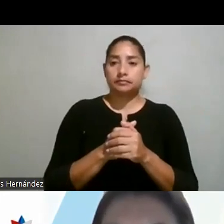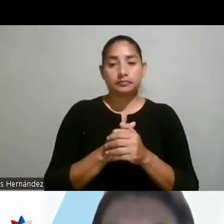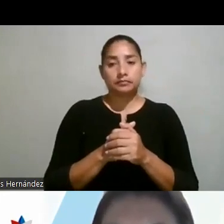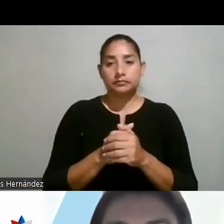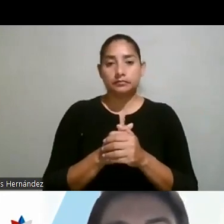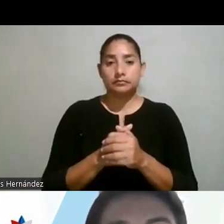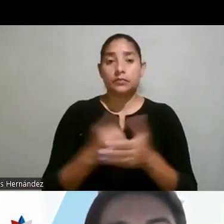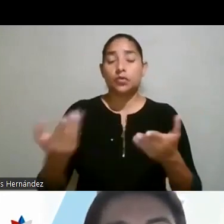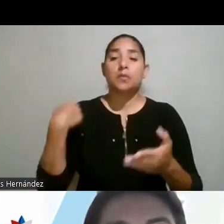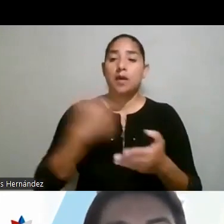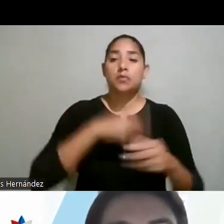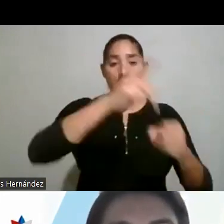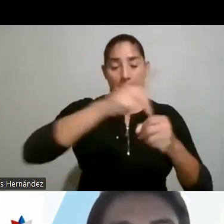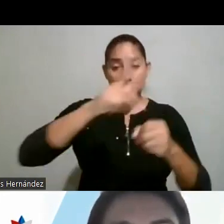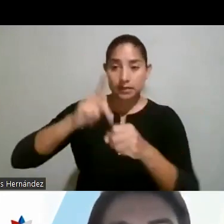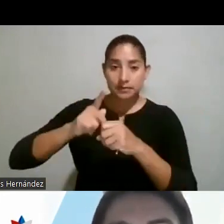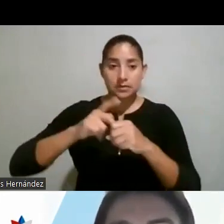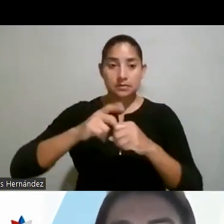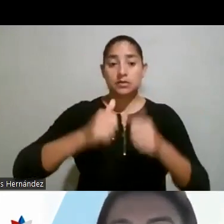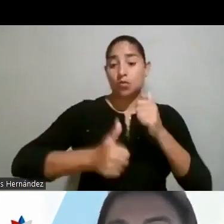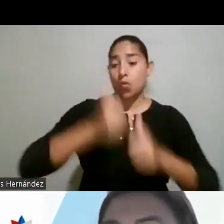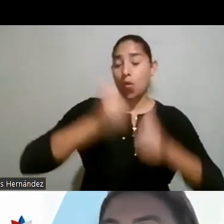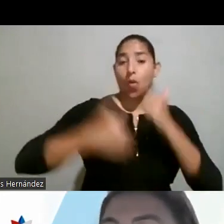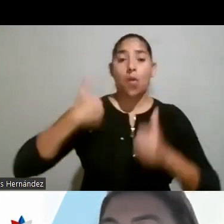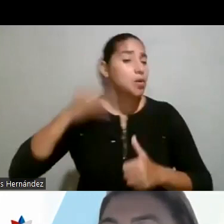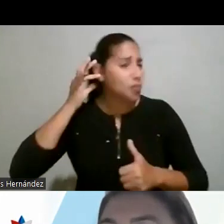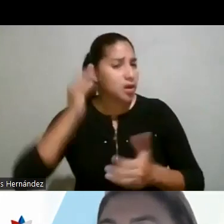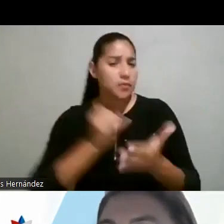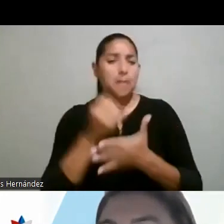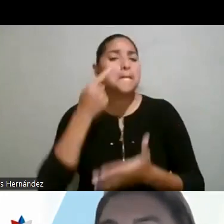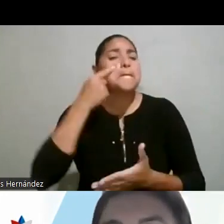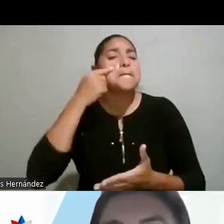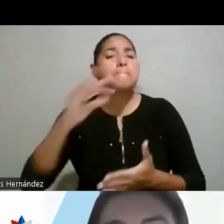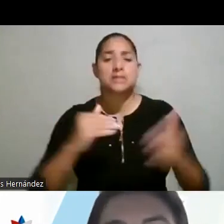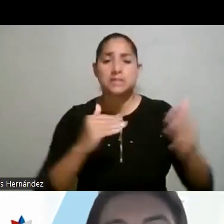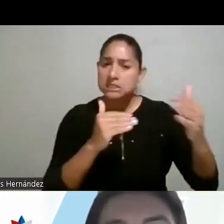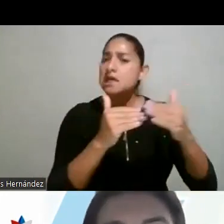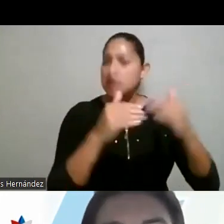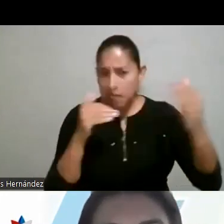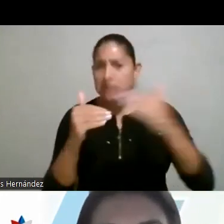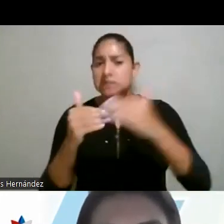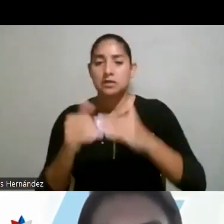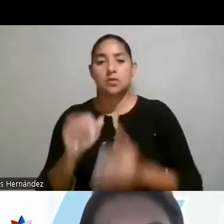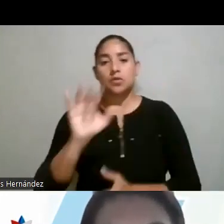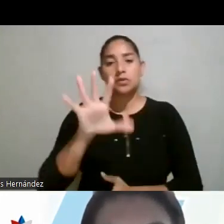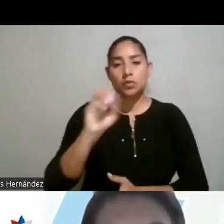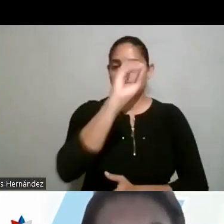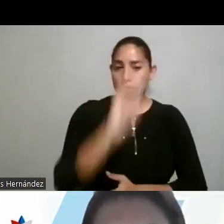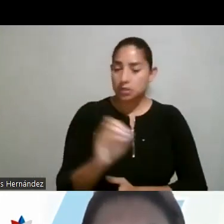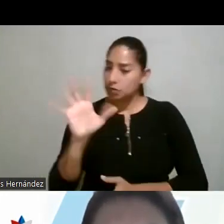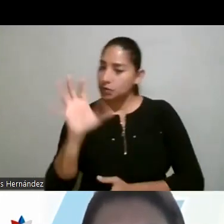cuando uno ve la participación masculina y femenina en investigación, parece que estamos bastante cerca de lograr el 50%,